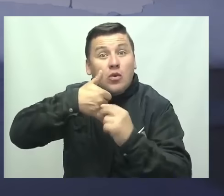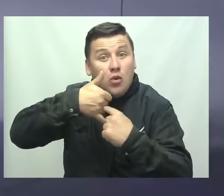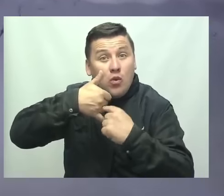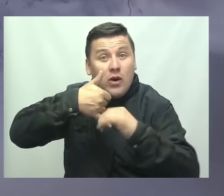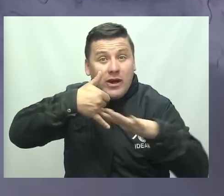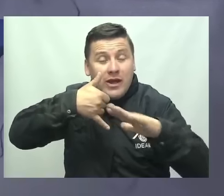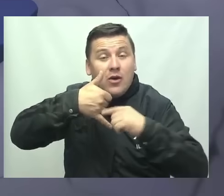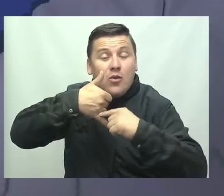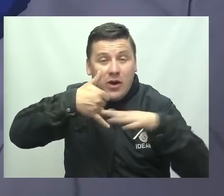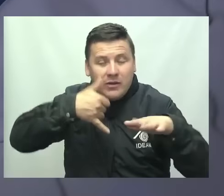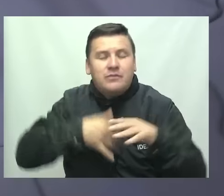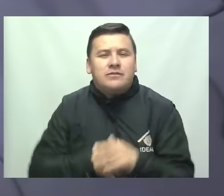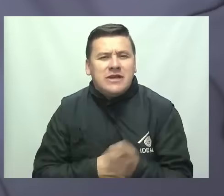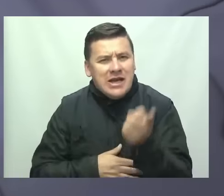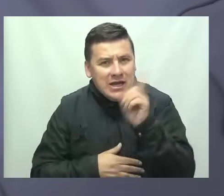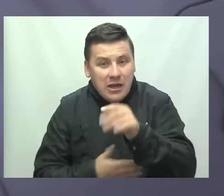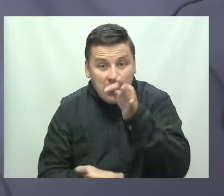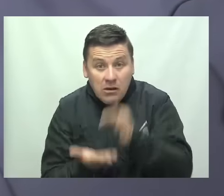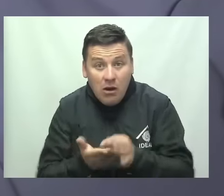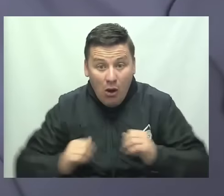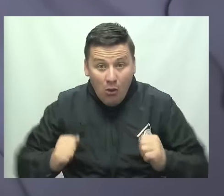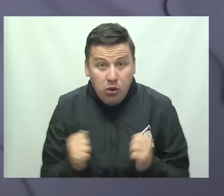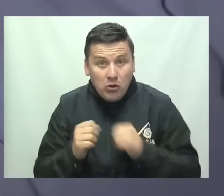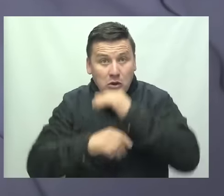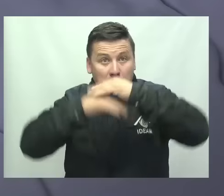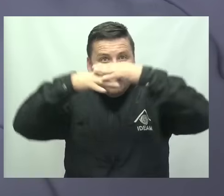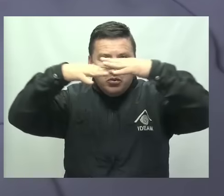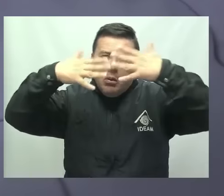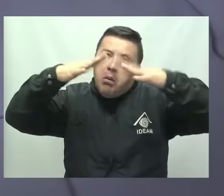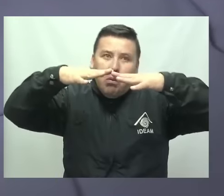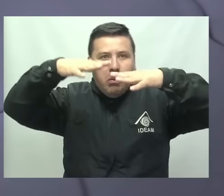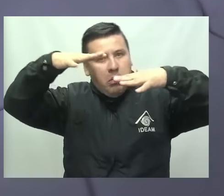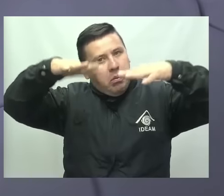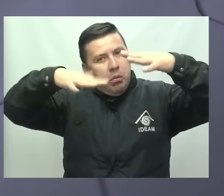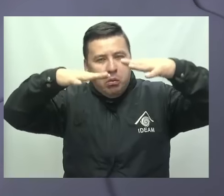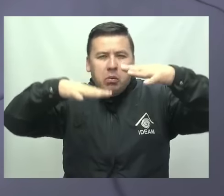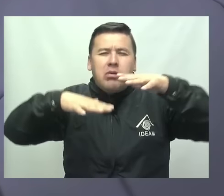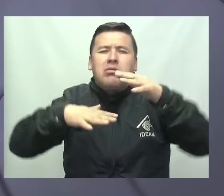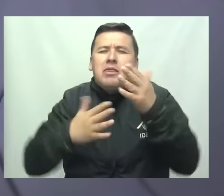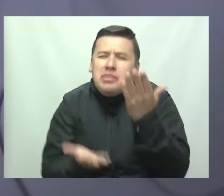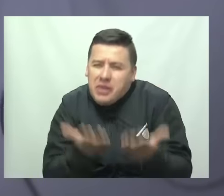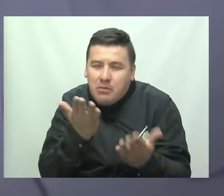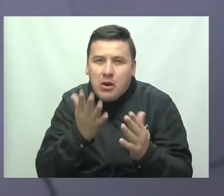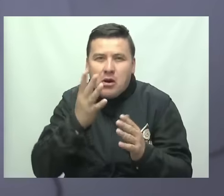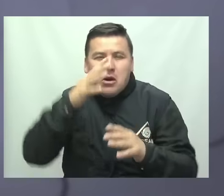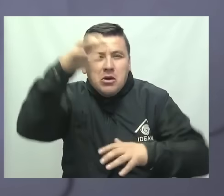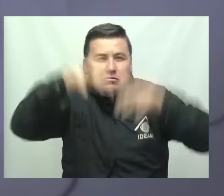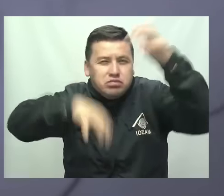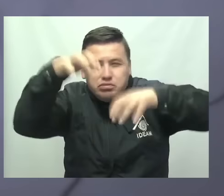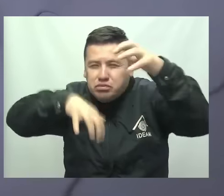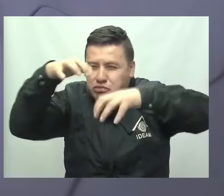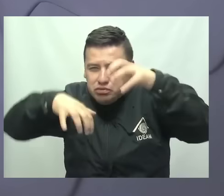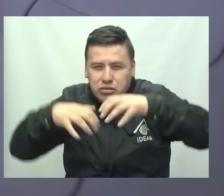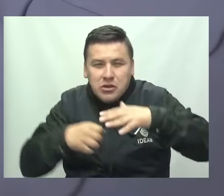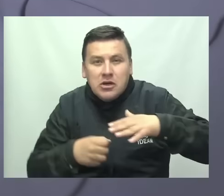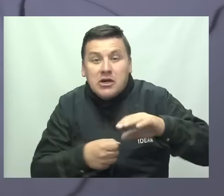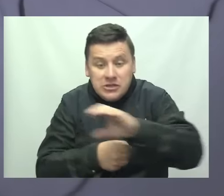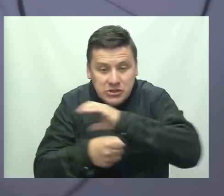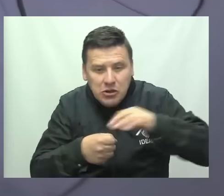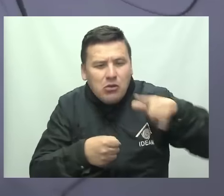La capital tendrá tiempo seco, con cielos semi nublados, sin descartar lloviznas afectando varios sectores de la ciudad.